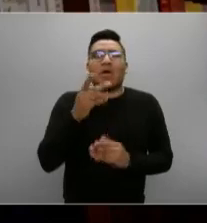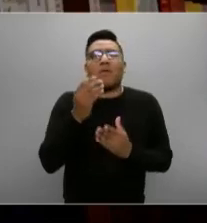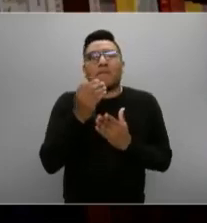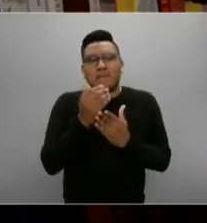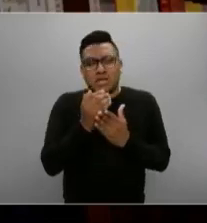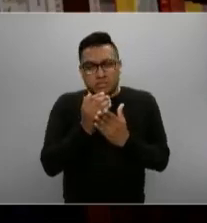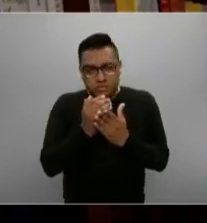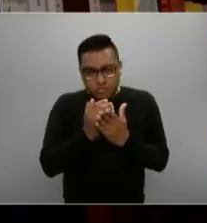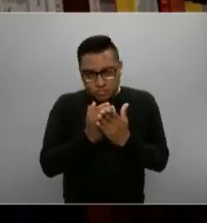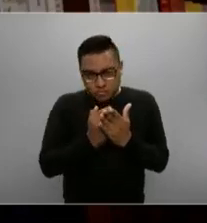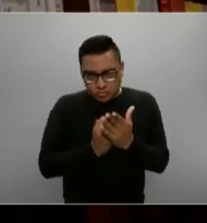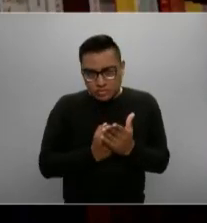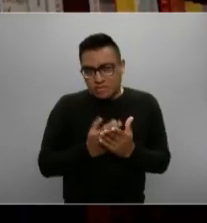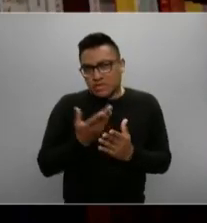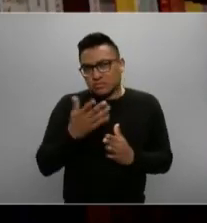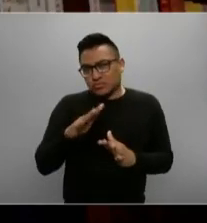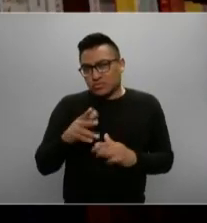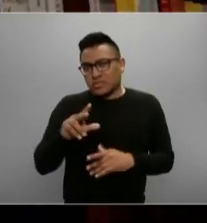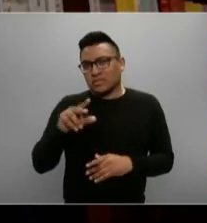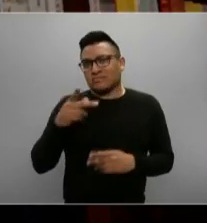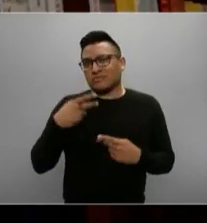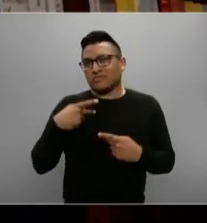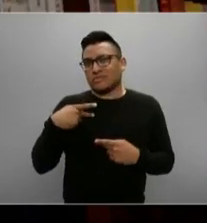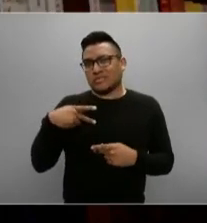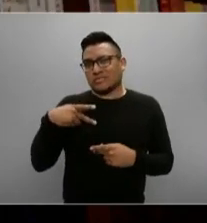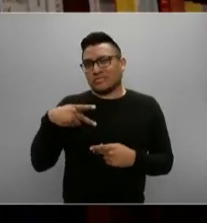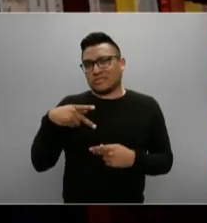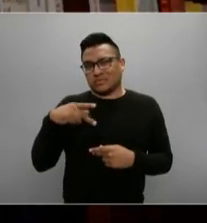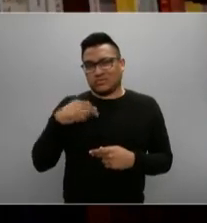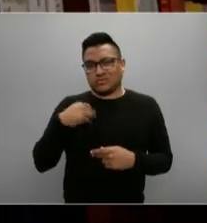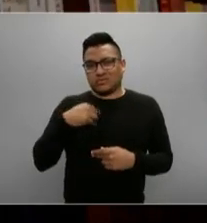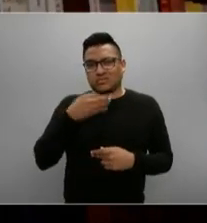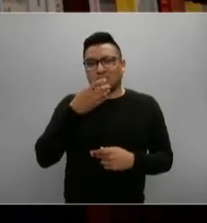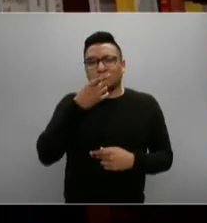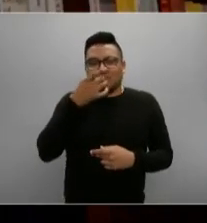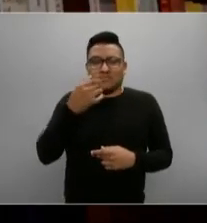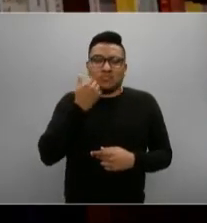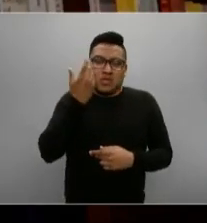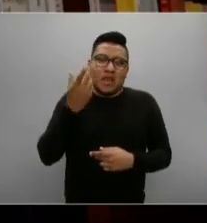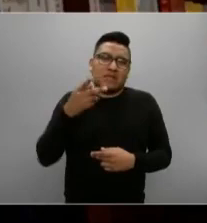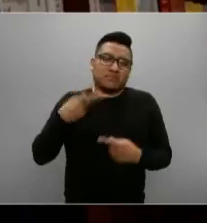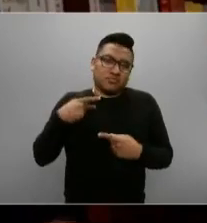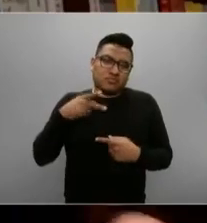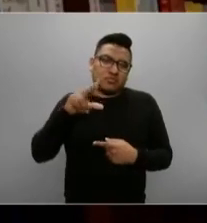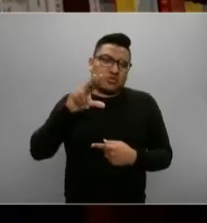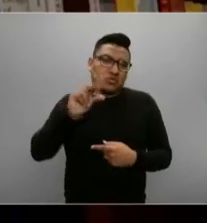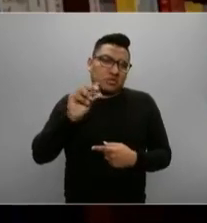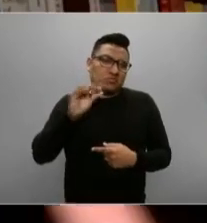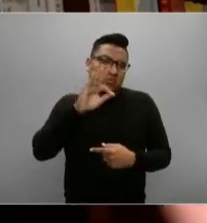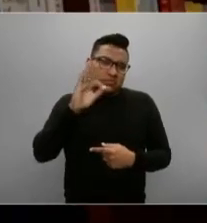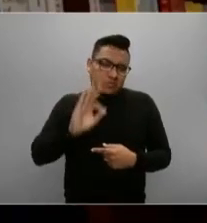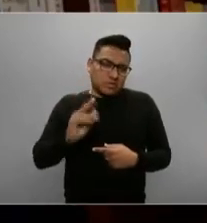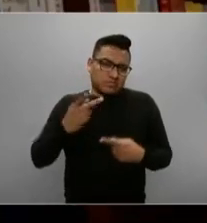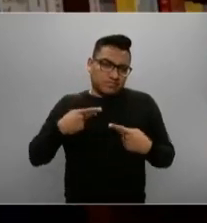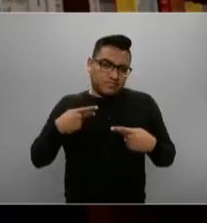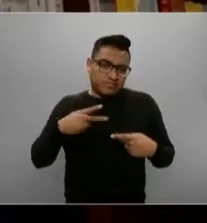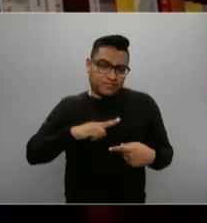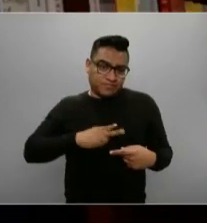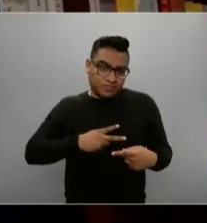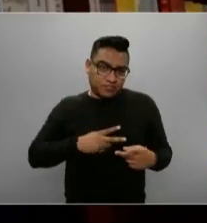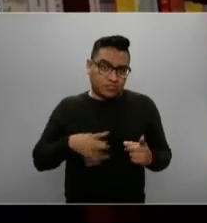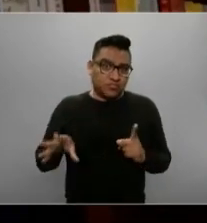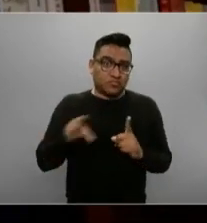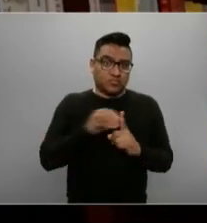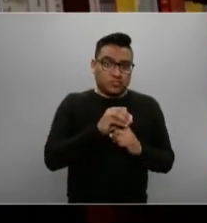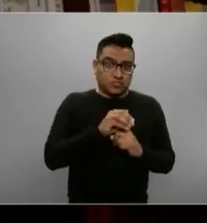el 80% de quienes se infectan del virus, porque este es el curso clínico